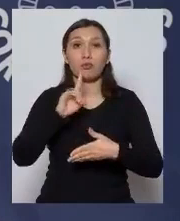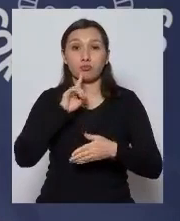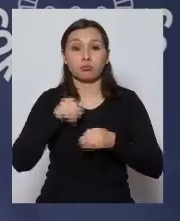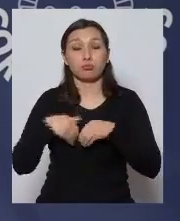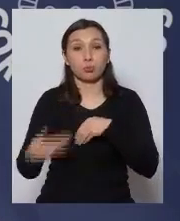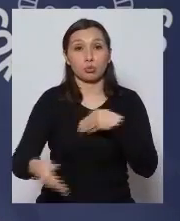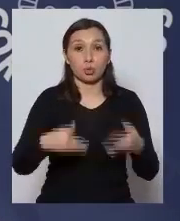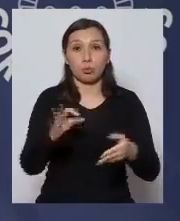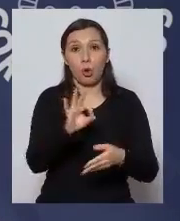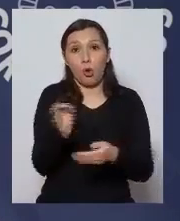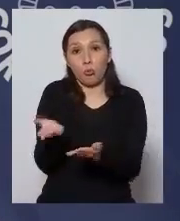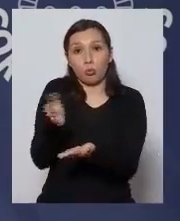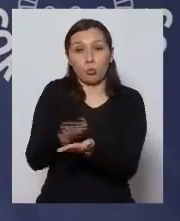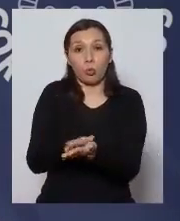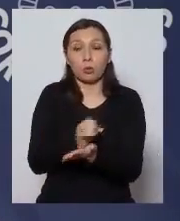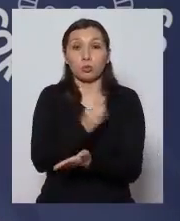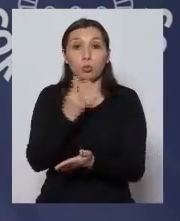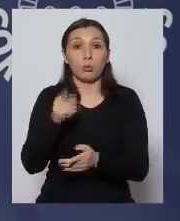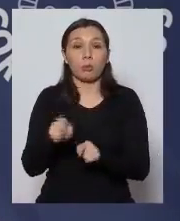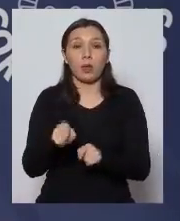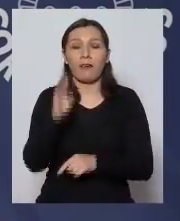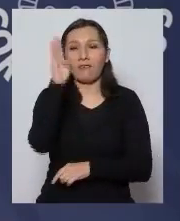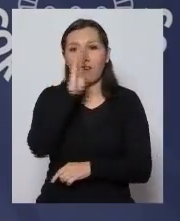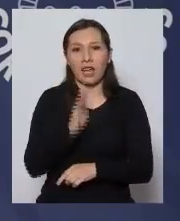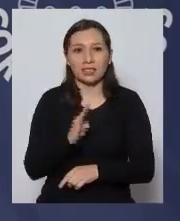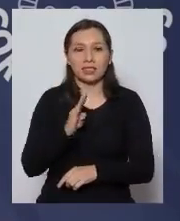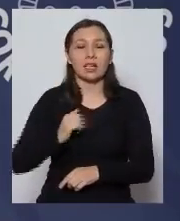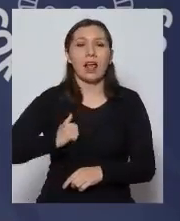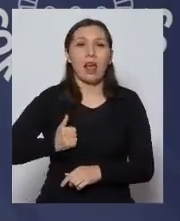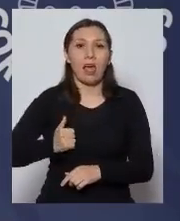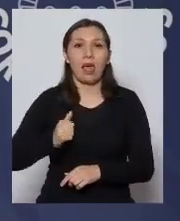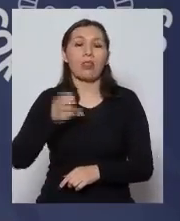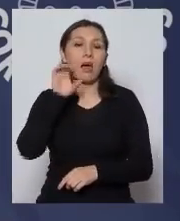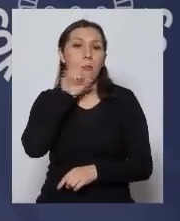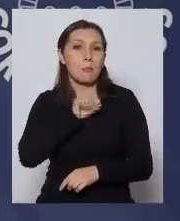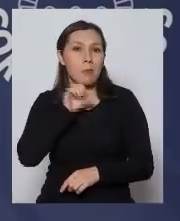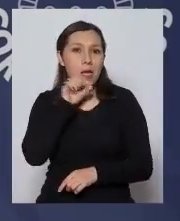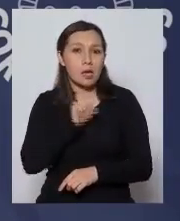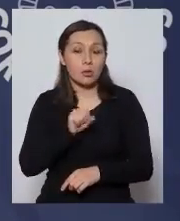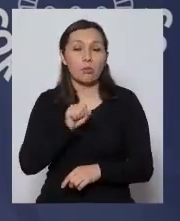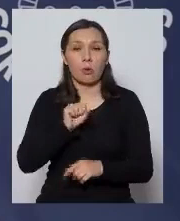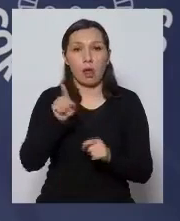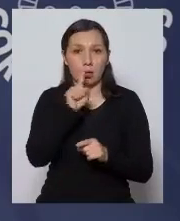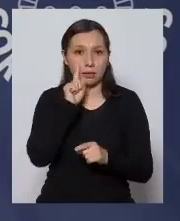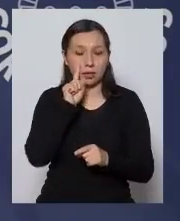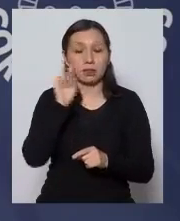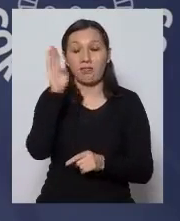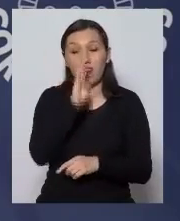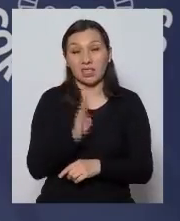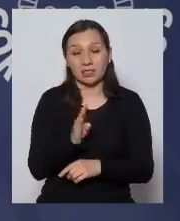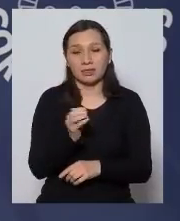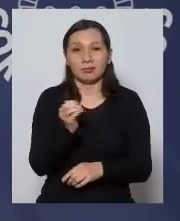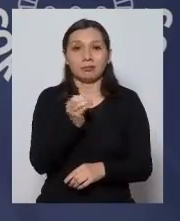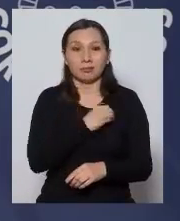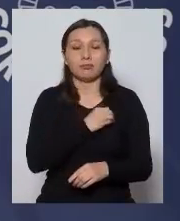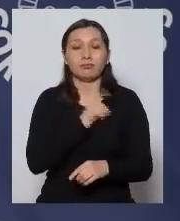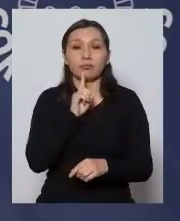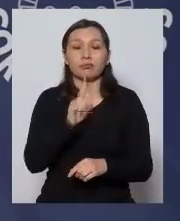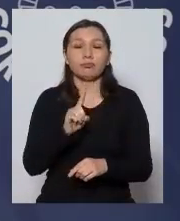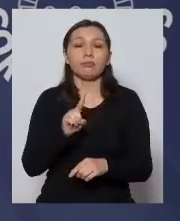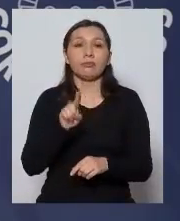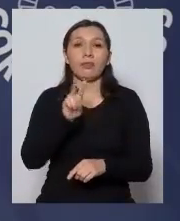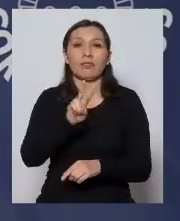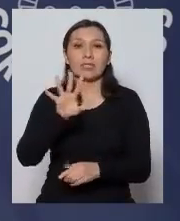contagios o fallecidos son Brasil, Canadá, Perú, en ese orden. Brasil, desgraciadamente, ya tiene